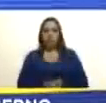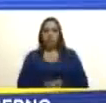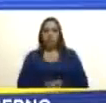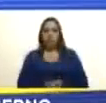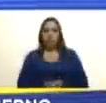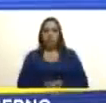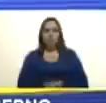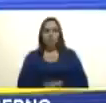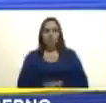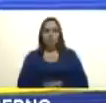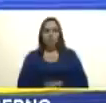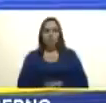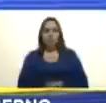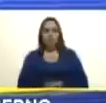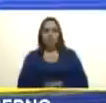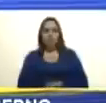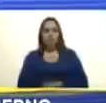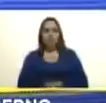convocado